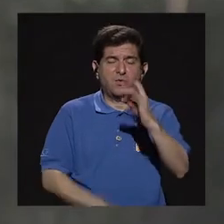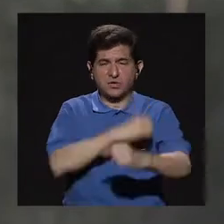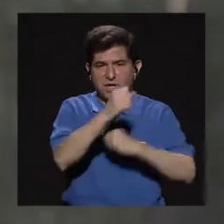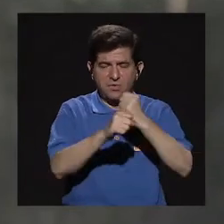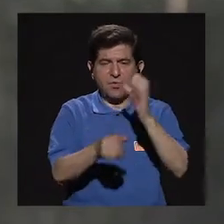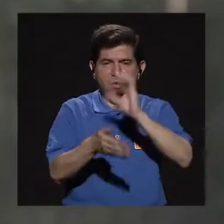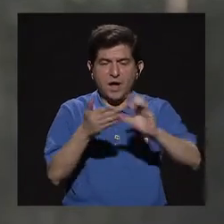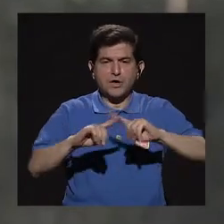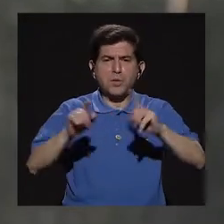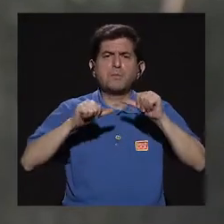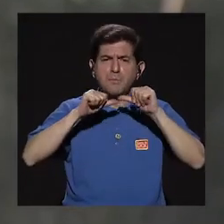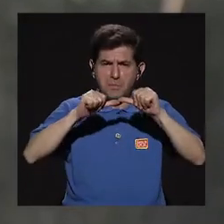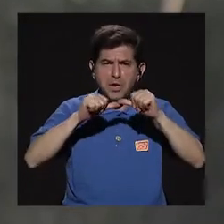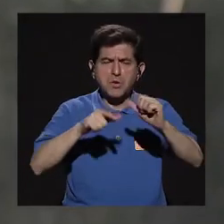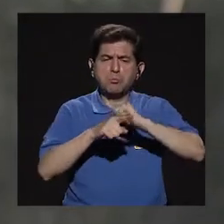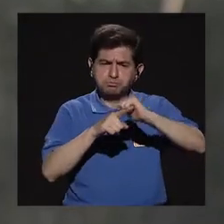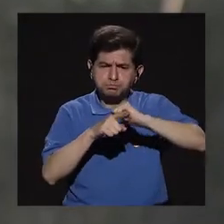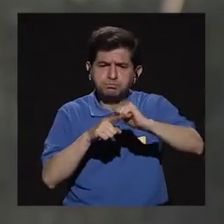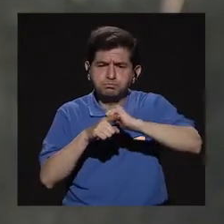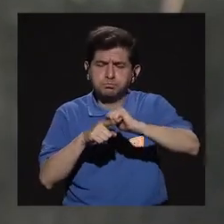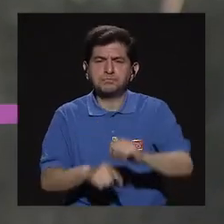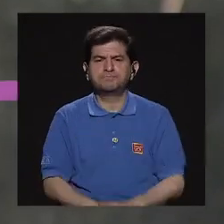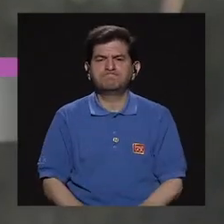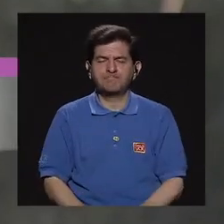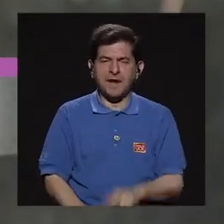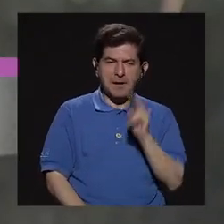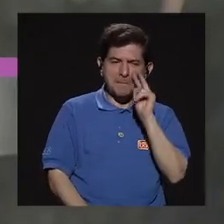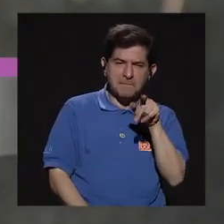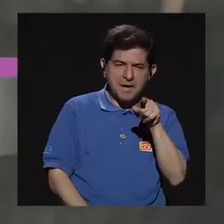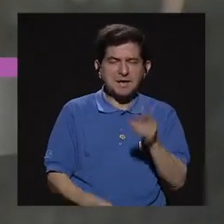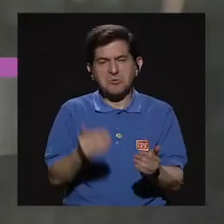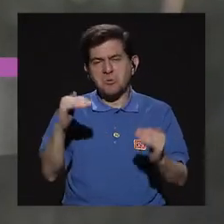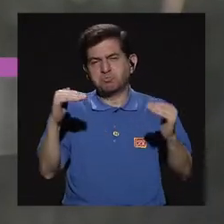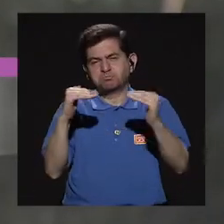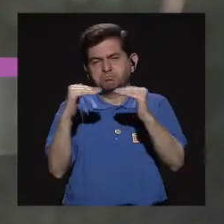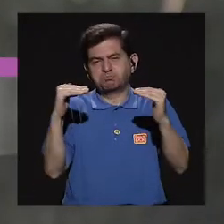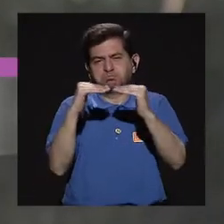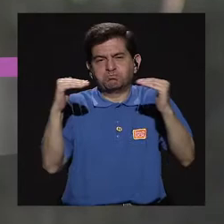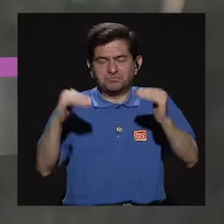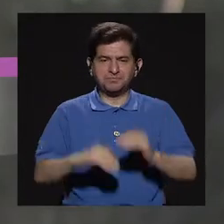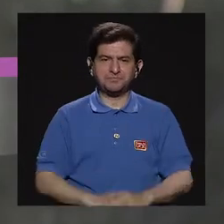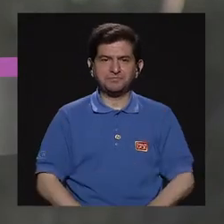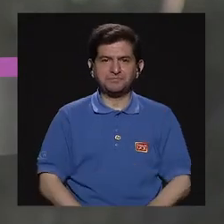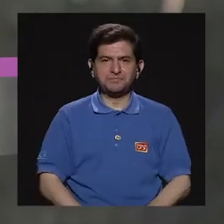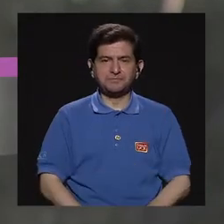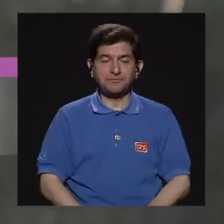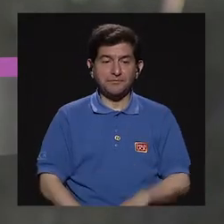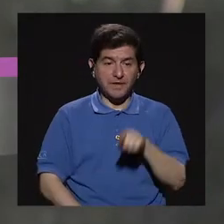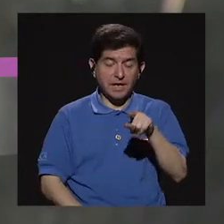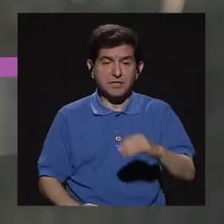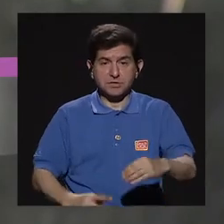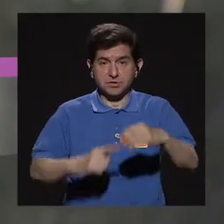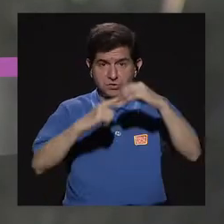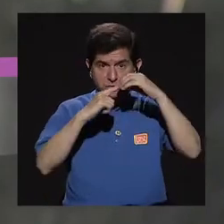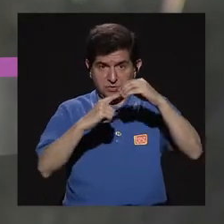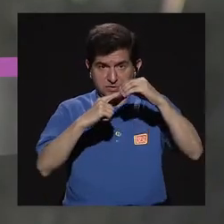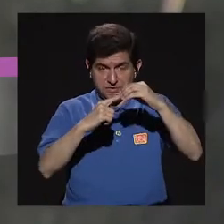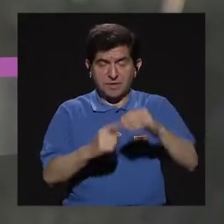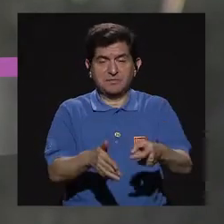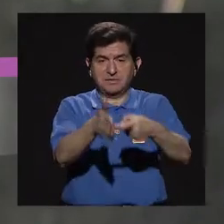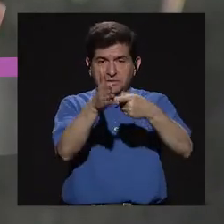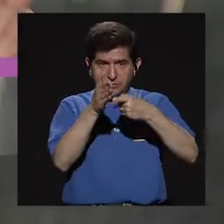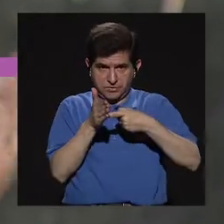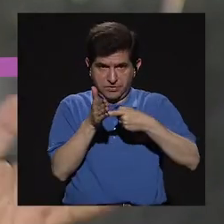por ejemplo, pero se han continuado capacitando. Entonces, lo vemos como algo equivalente y estos son principalmente los